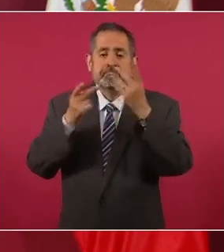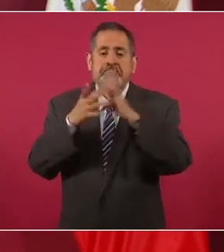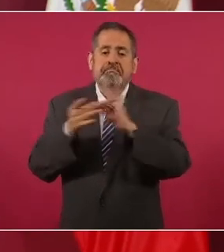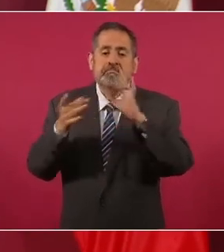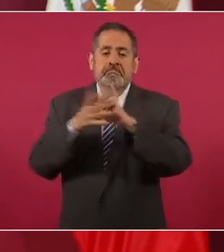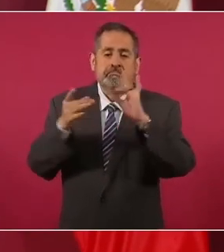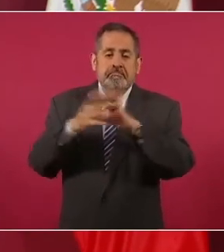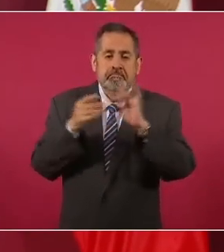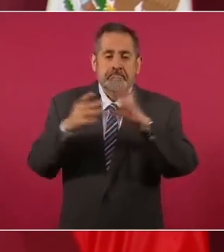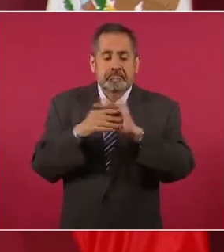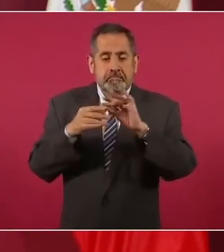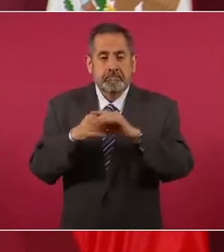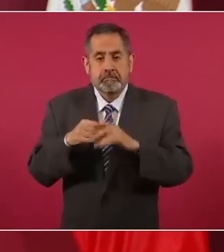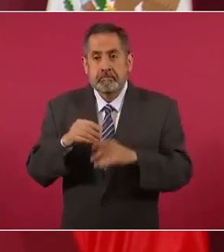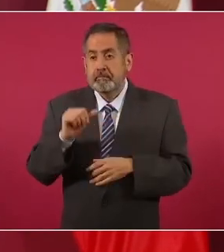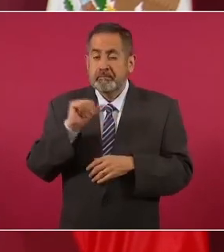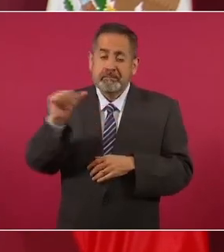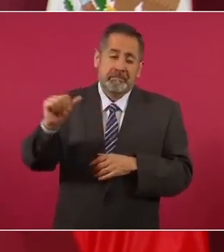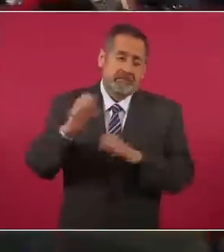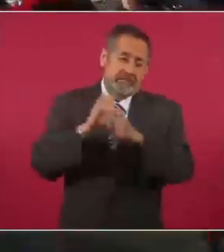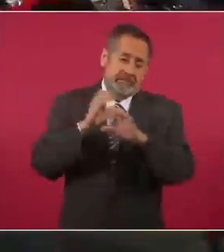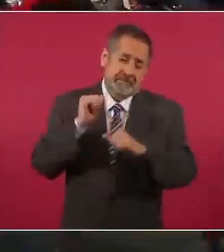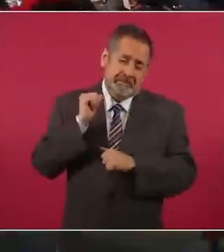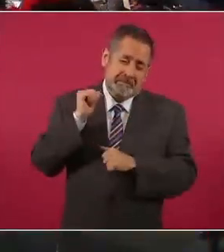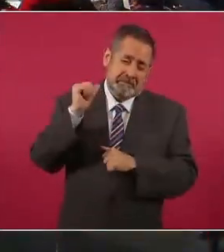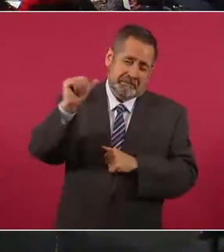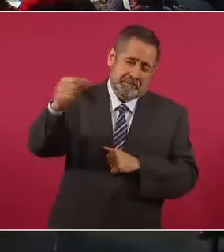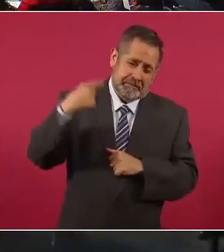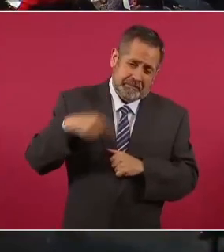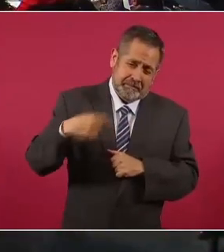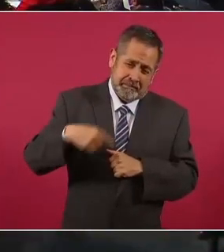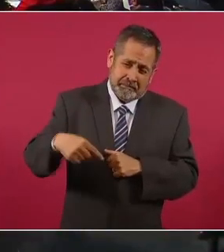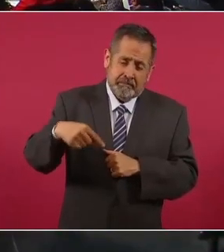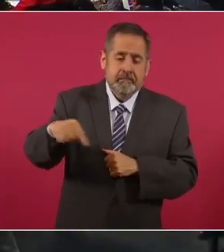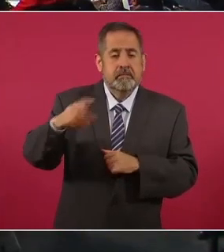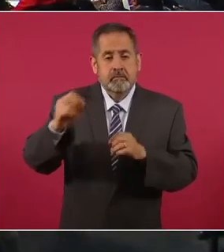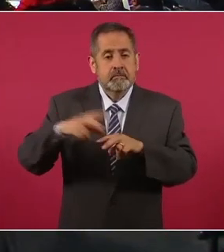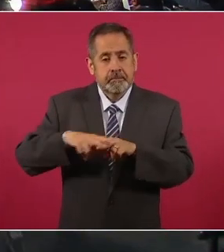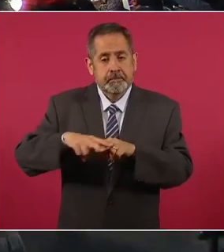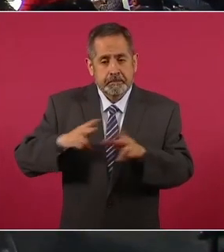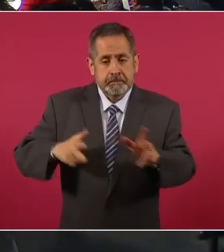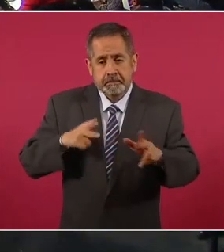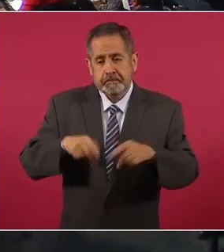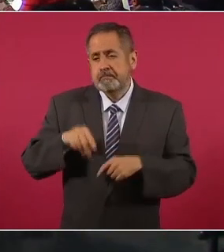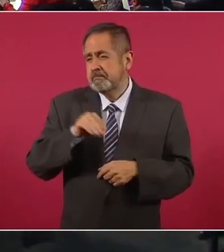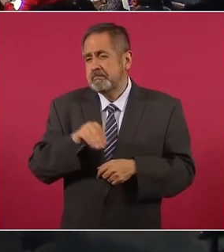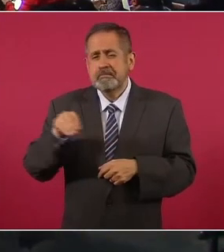Ahí de una comunidad lejos, también por 30 y así lo hacía.